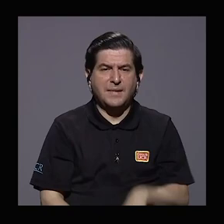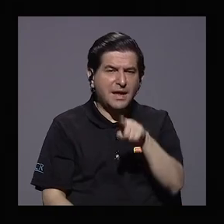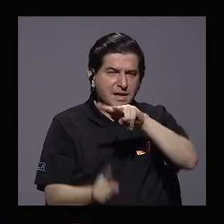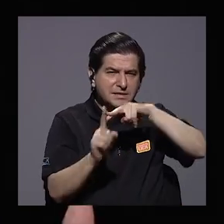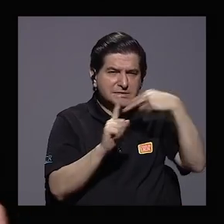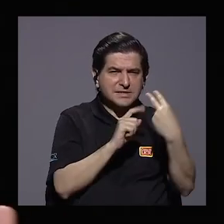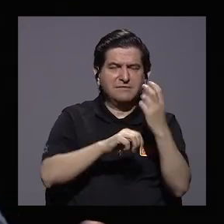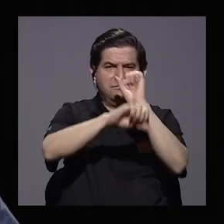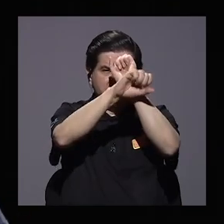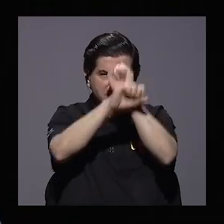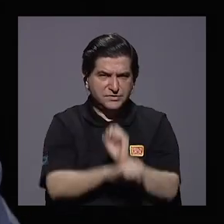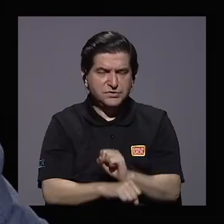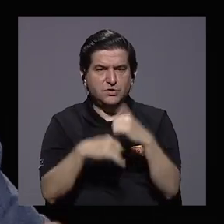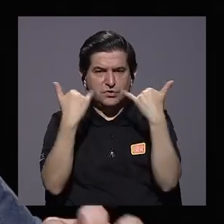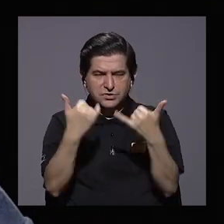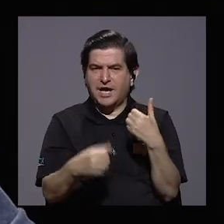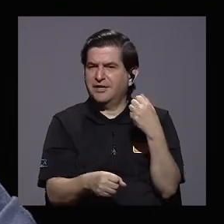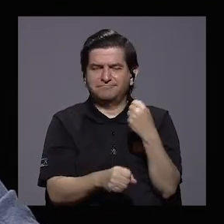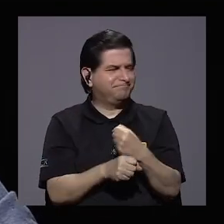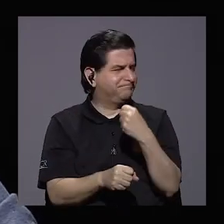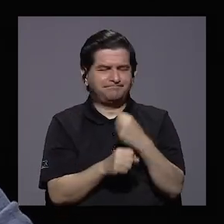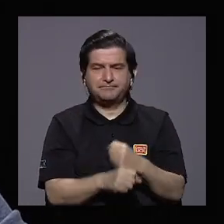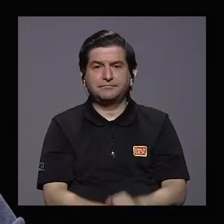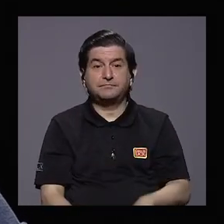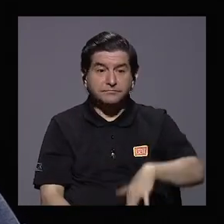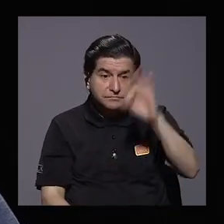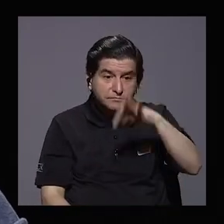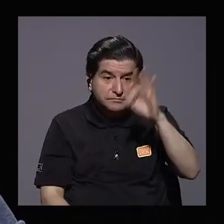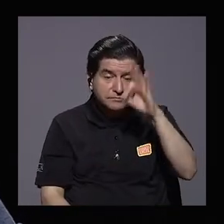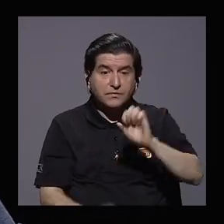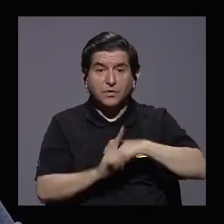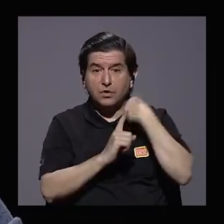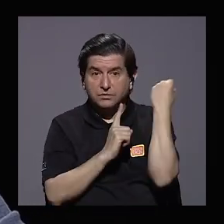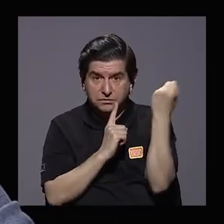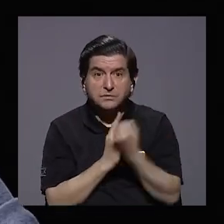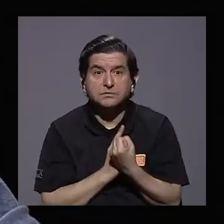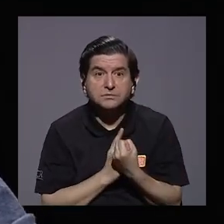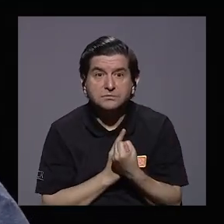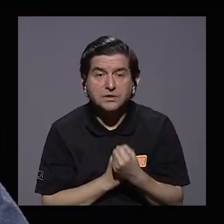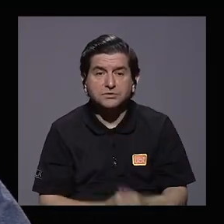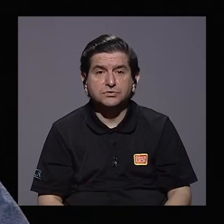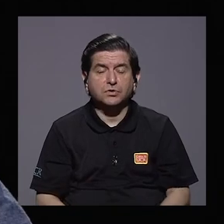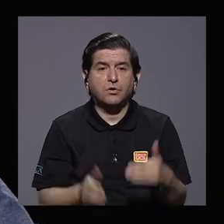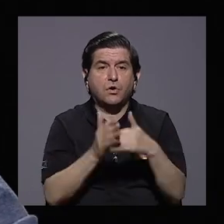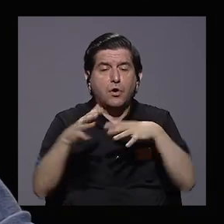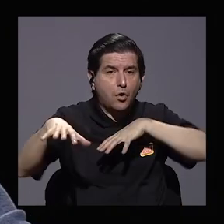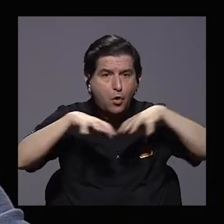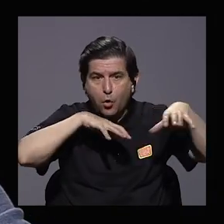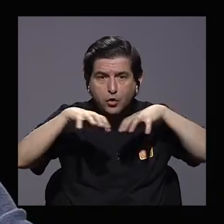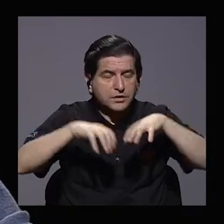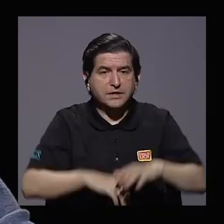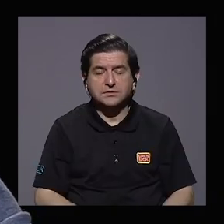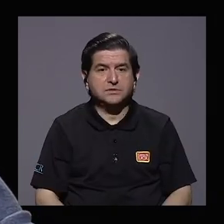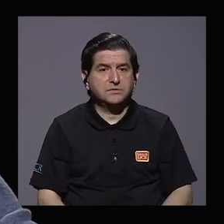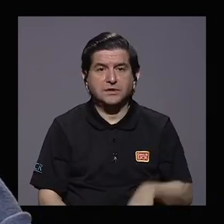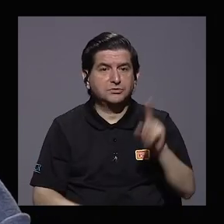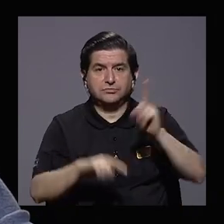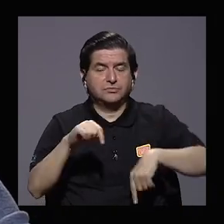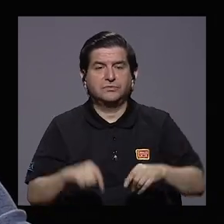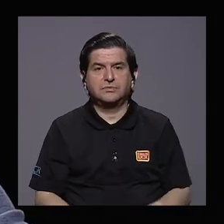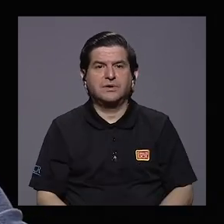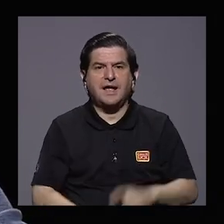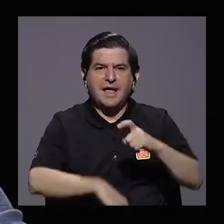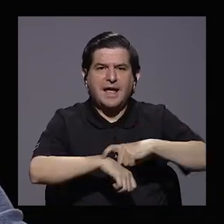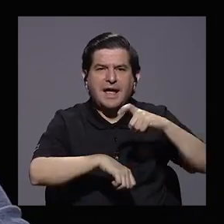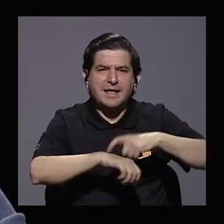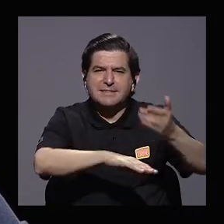clásica y que ya no es operativa, nos encontramos con un panorama en la que la reactivación no es tal, sino estamos en una etapa más de